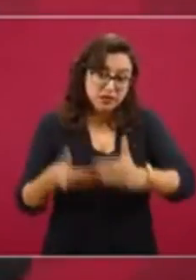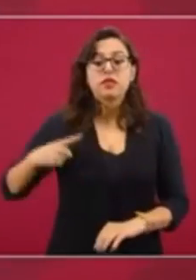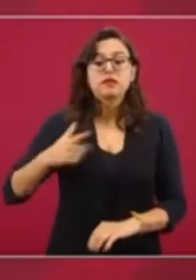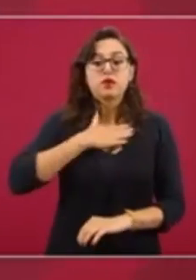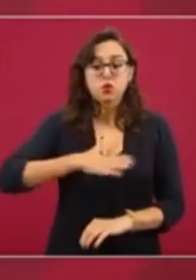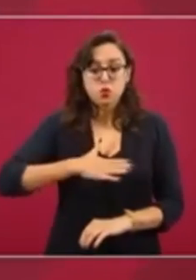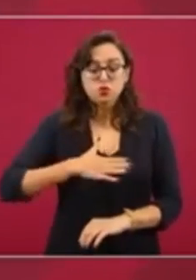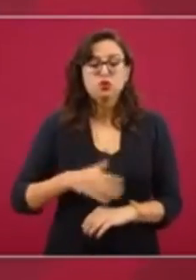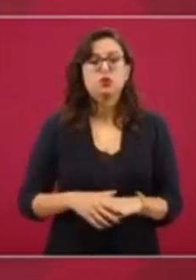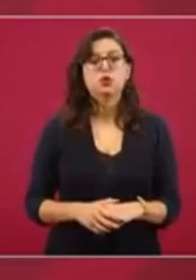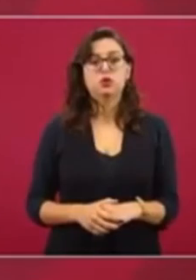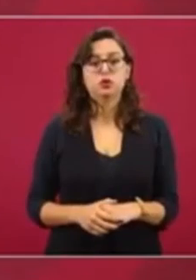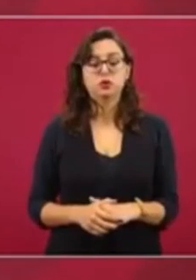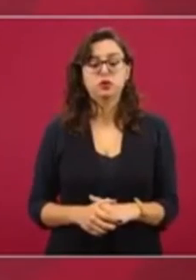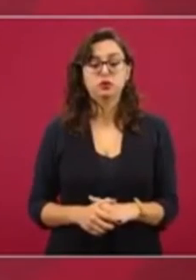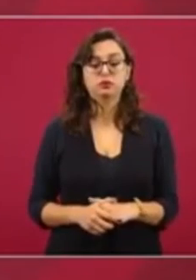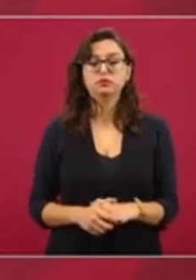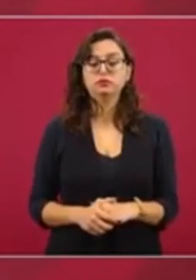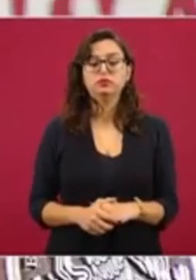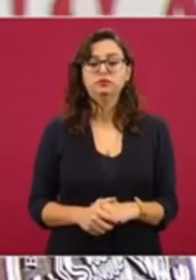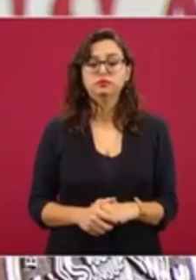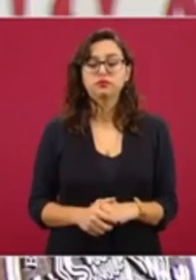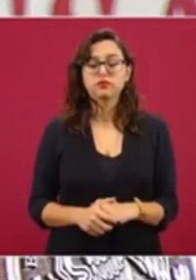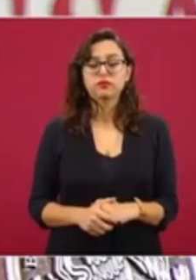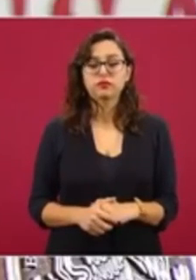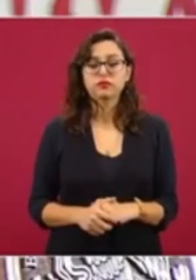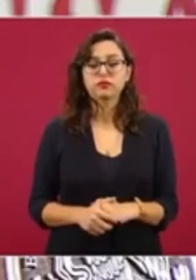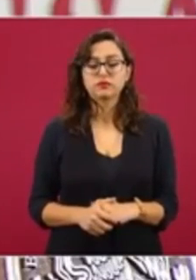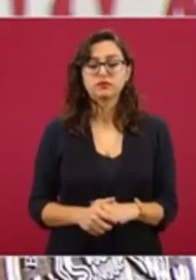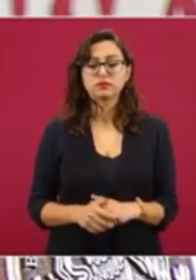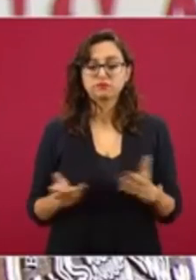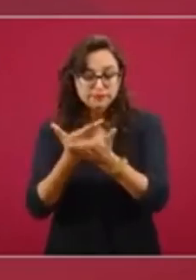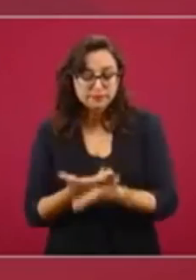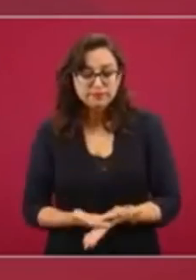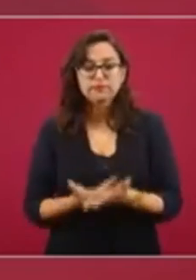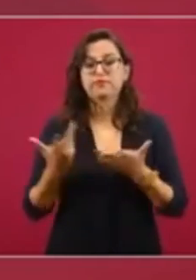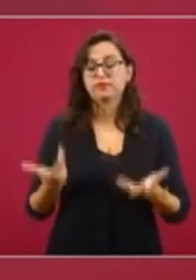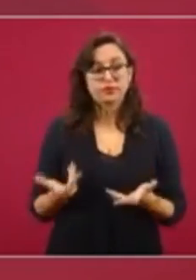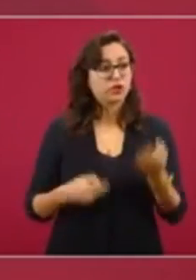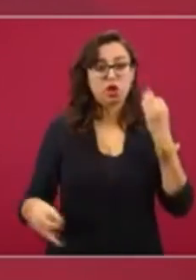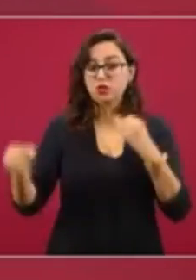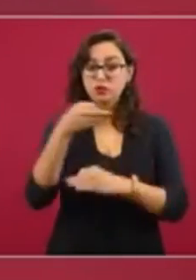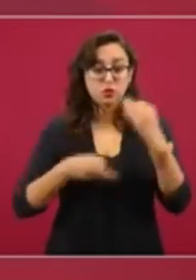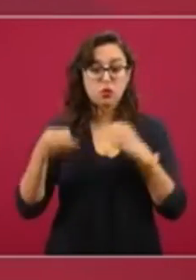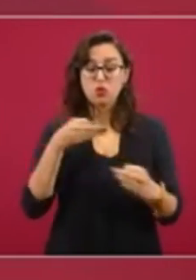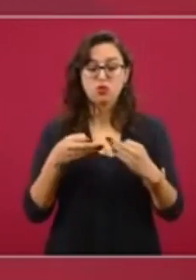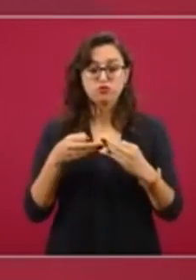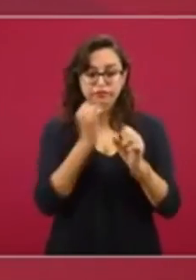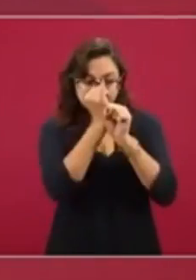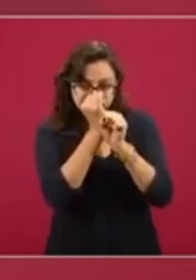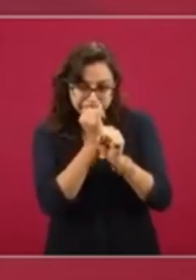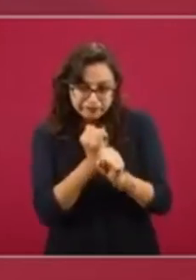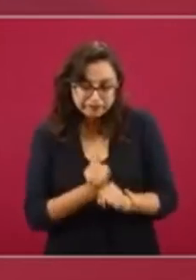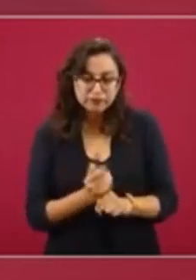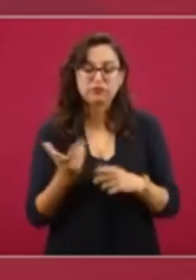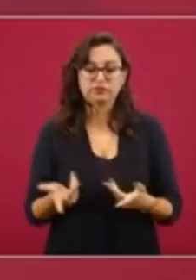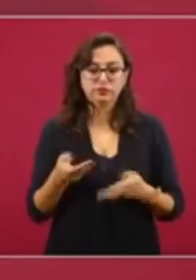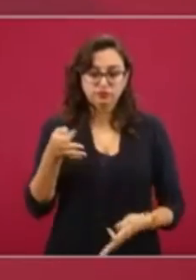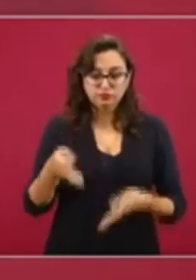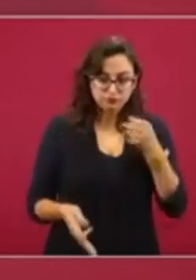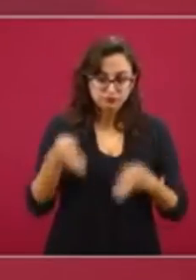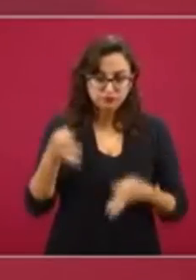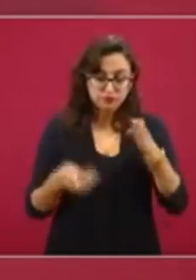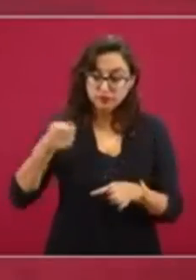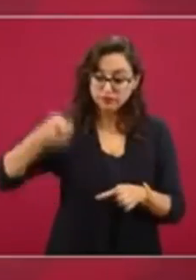ser arbitrarios, que tienen que basarse en pruebas, se tienen que integrar las averiguaciones. El juez